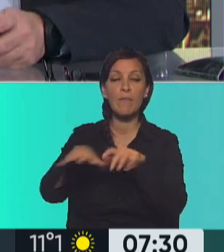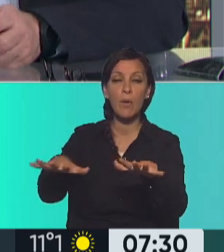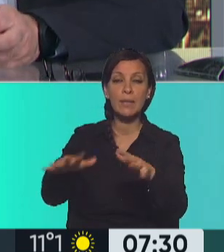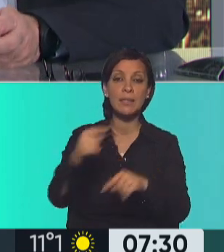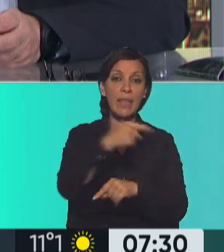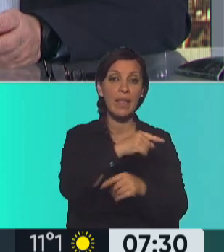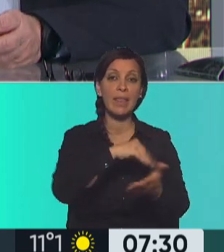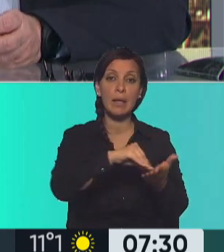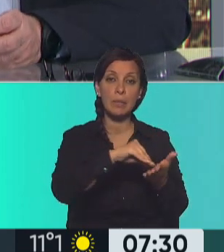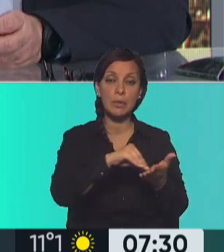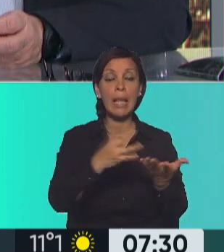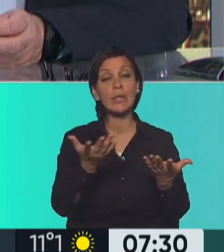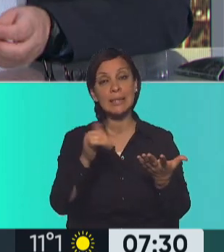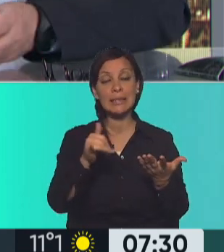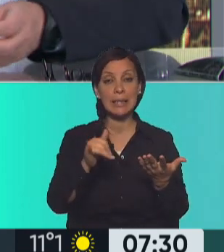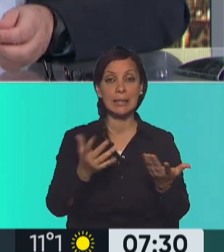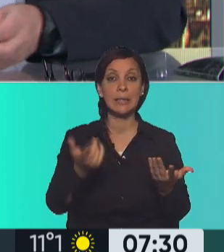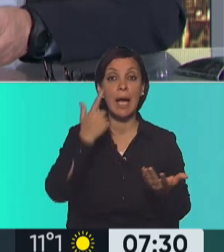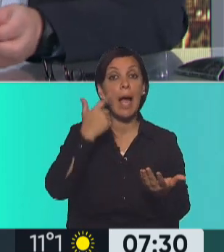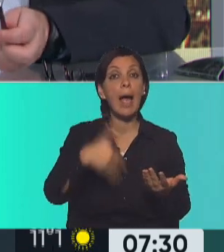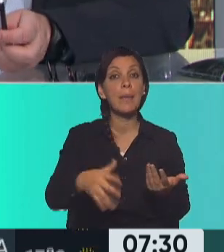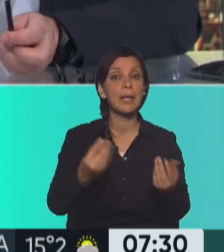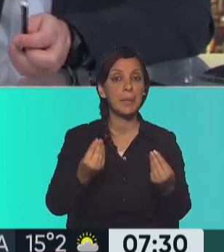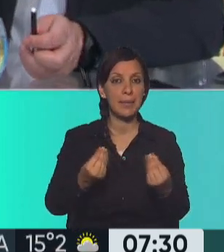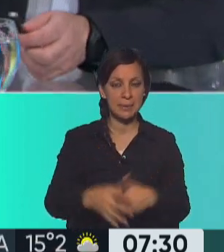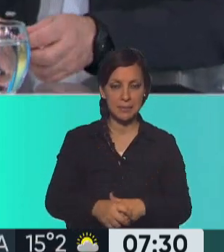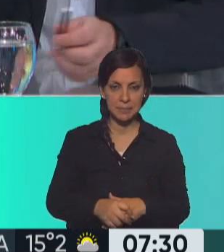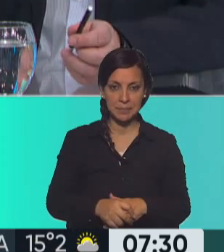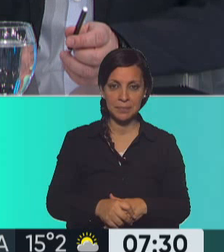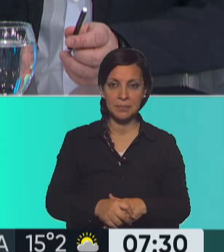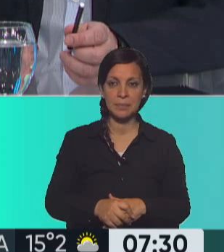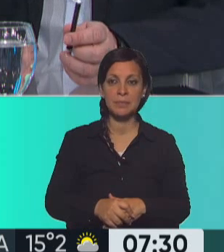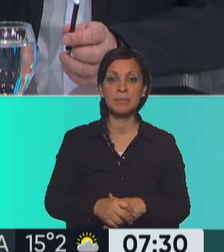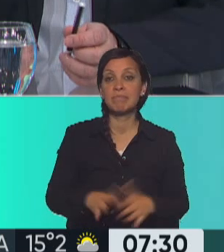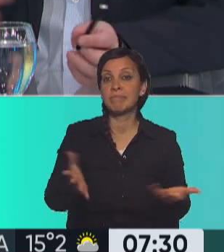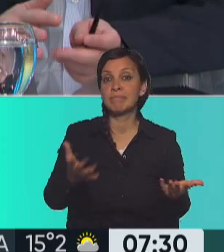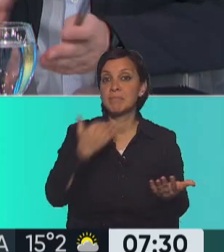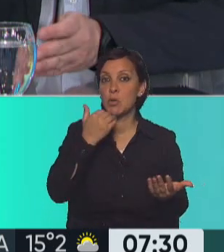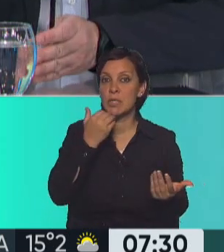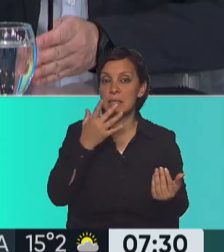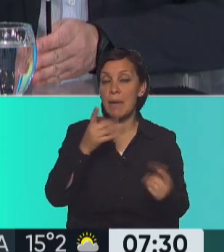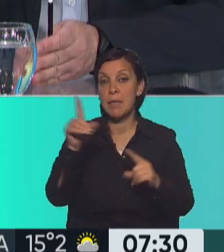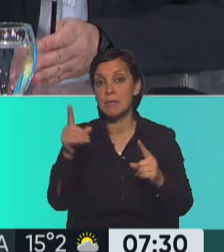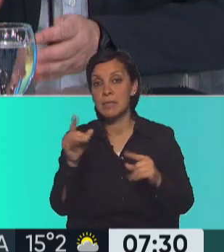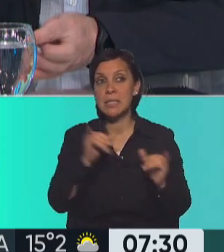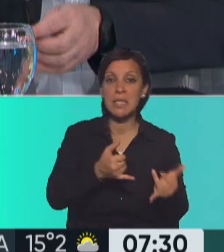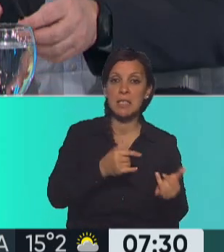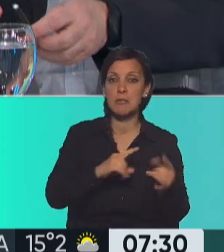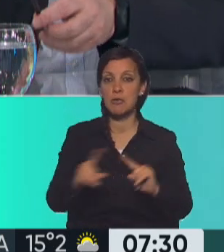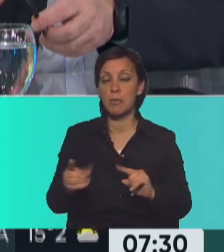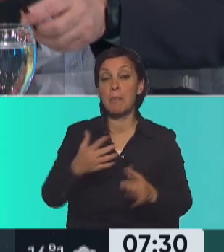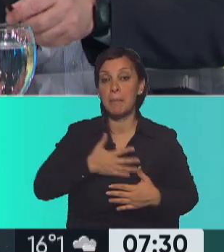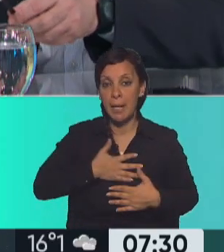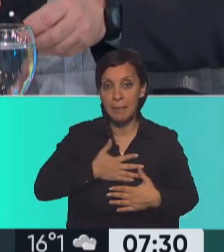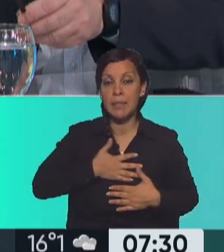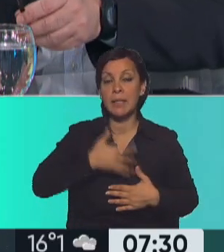diputados? Desde el punto de vista político sí. Claramente sí. Veremos qué es lo que termina sucediendo. Final abierto, algunos dicen, yo creo que el final va a